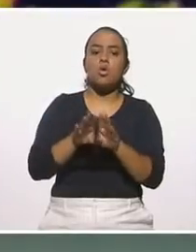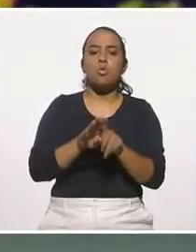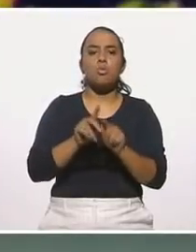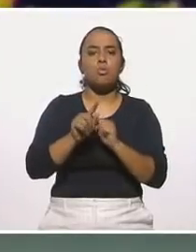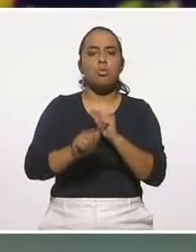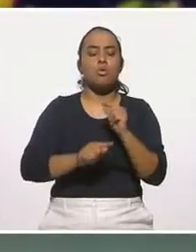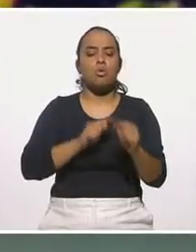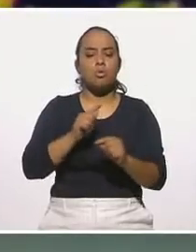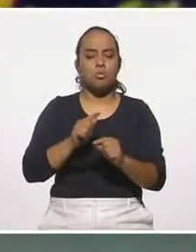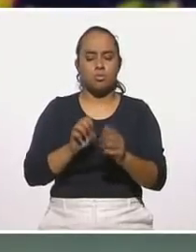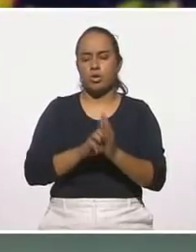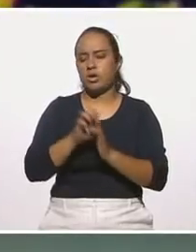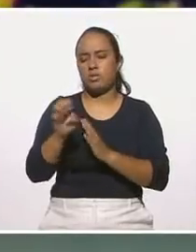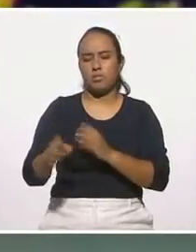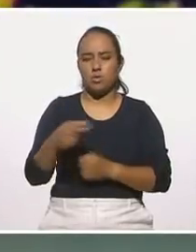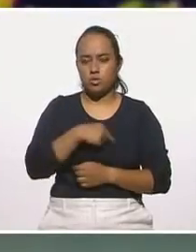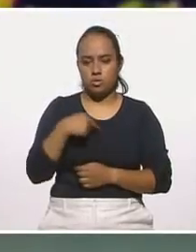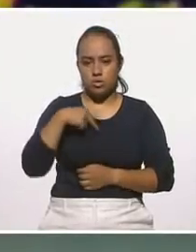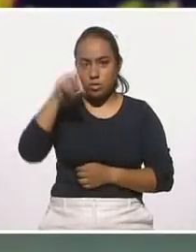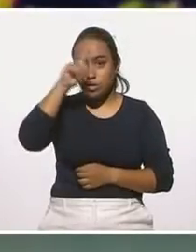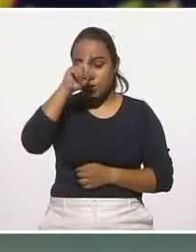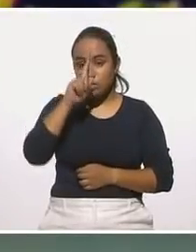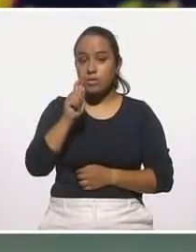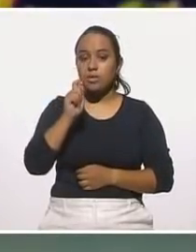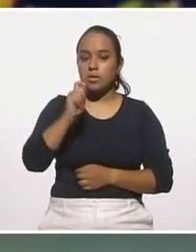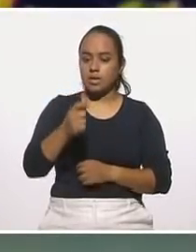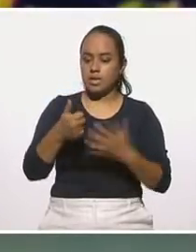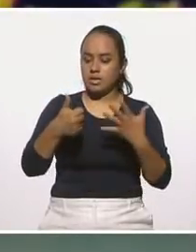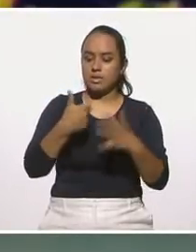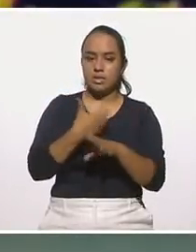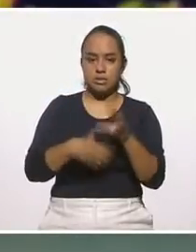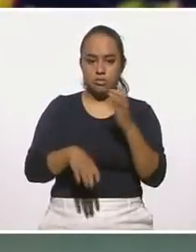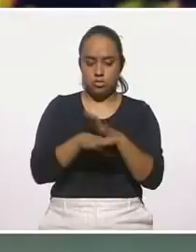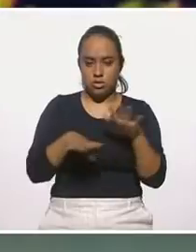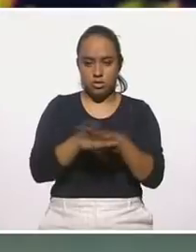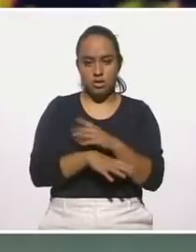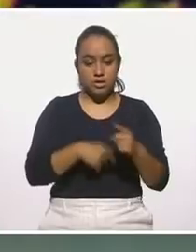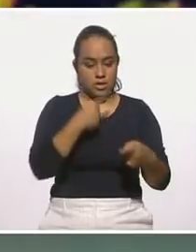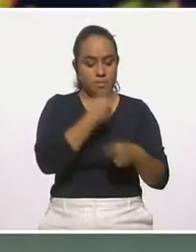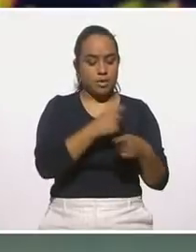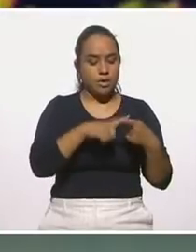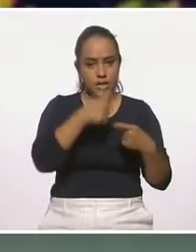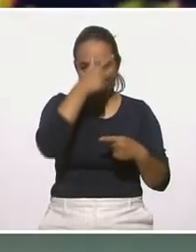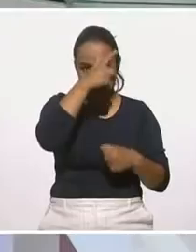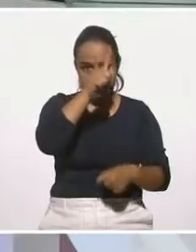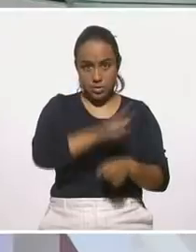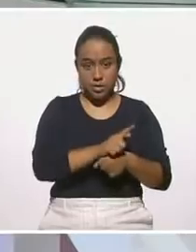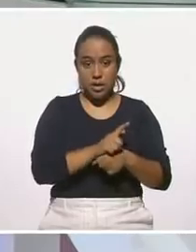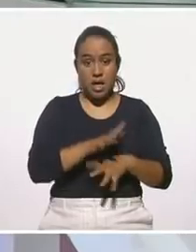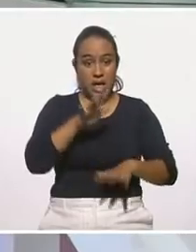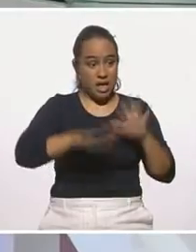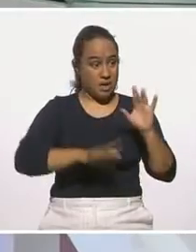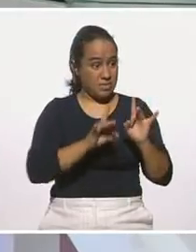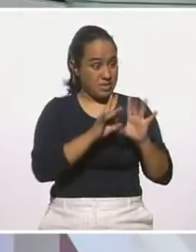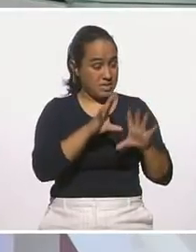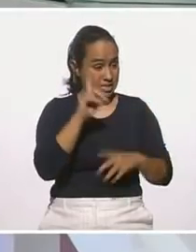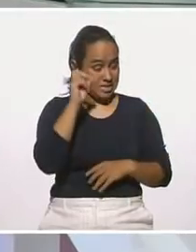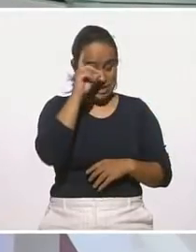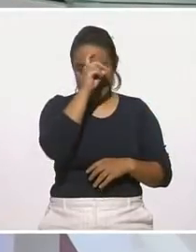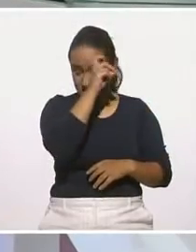que nosotros, por ejemplo, recomendamos resignificar en seis elementos. Primero el espiritual. Cuando vives situaciones muy críticas,